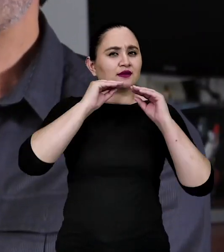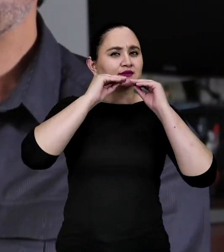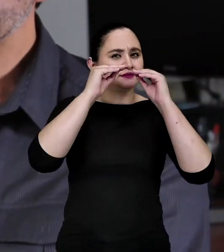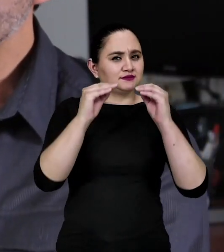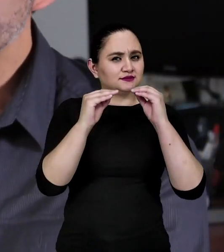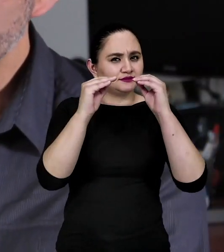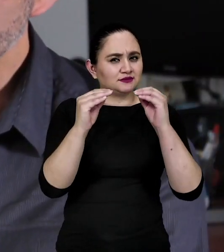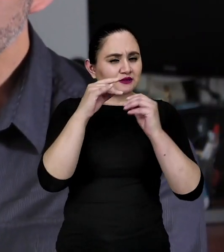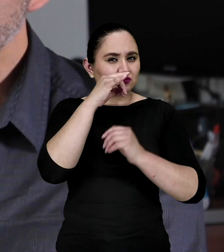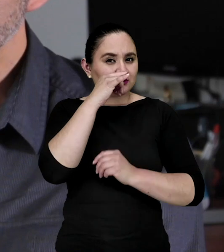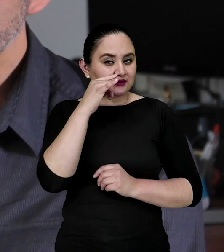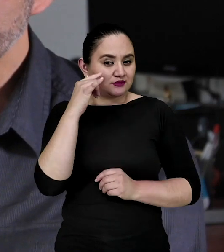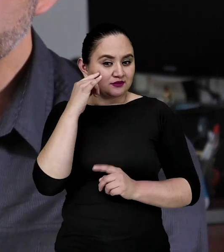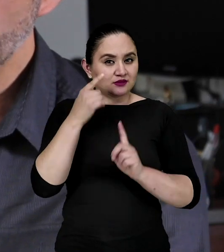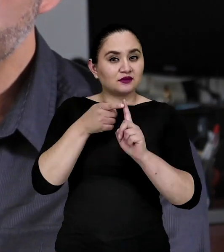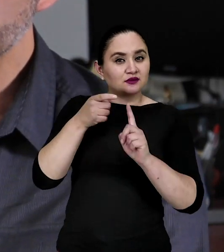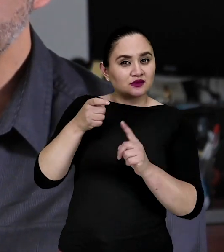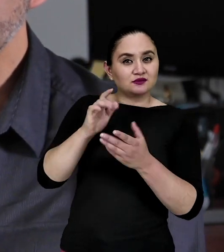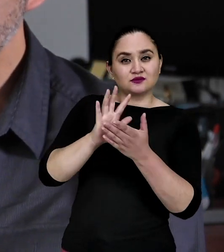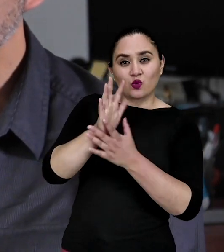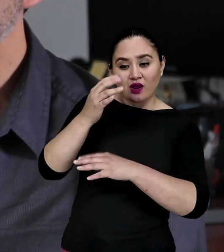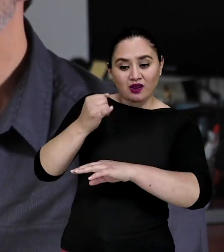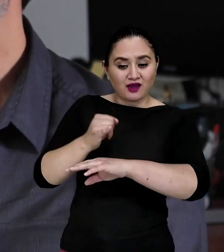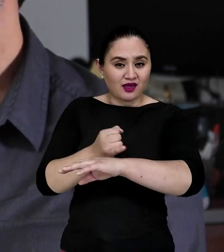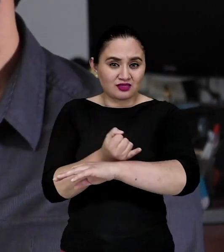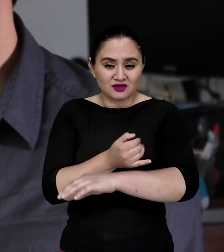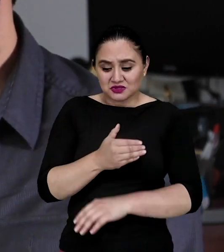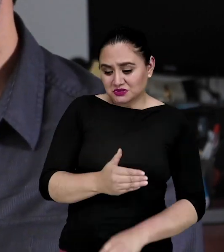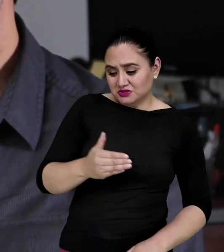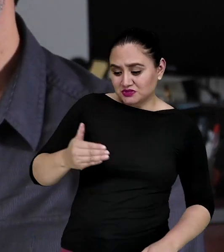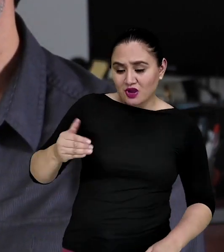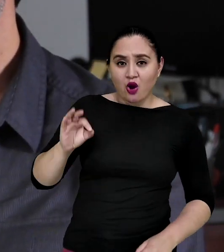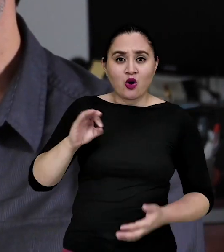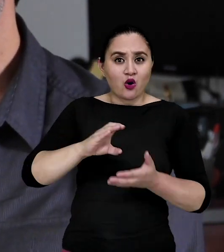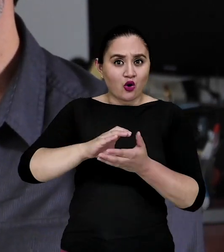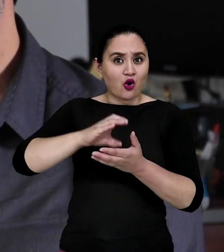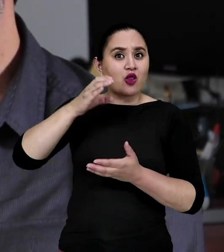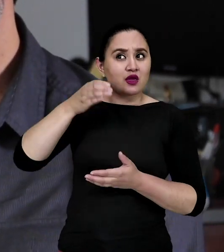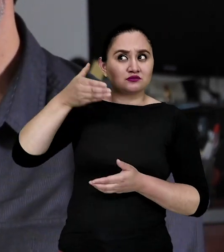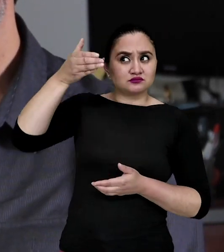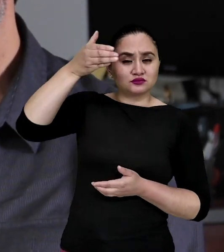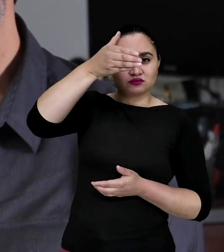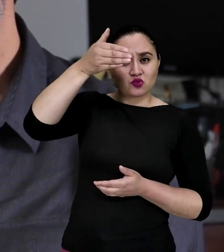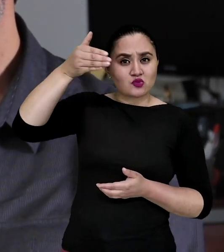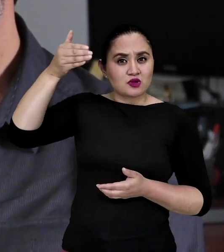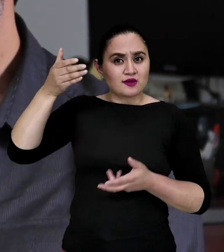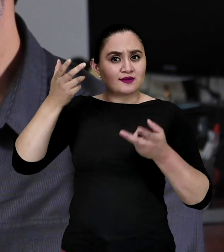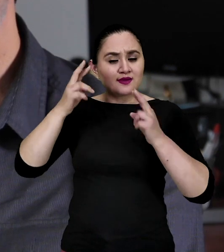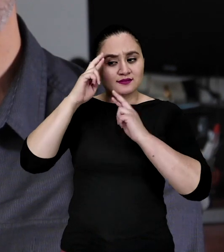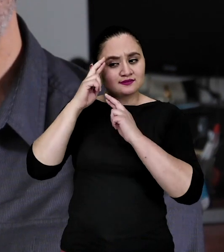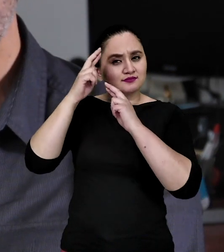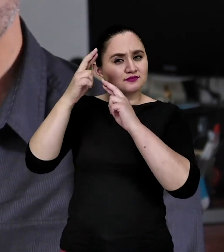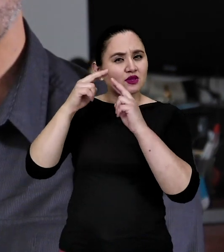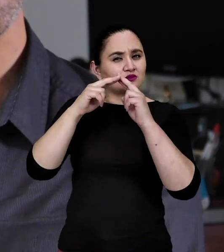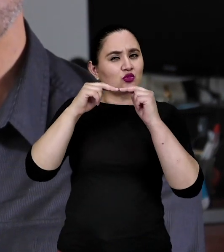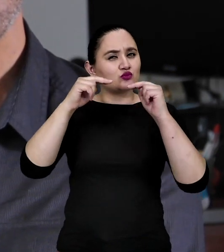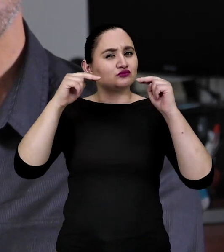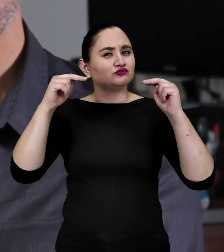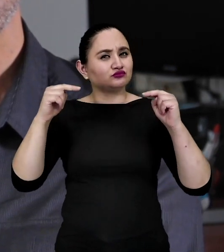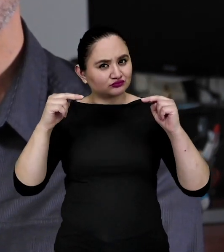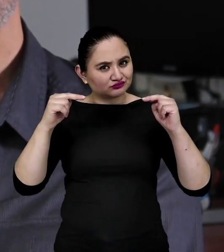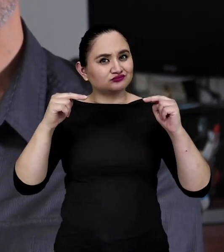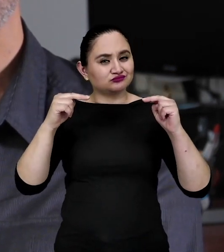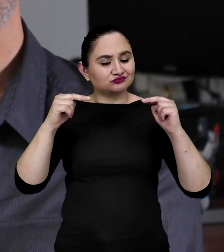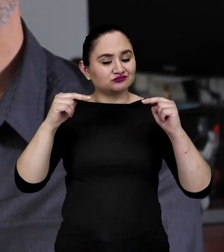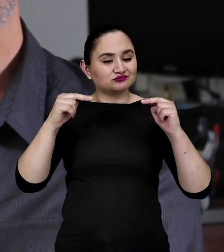Enseñamos a los niños desde la escuela, al jardín, en los colegios a respetar la naturaleza,